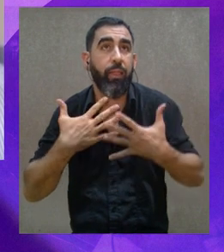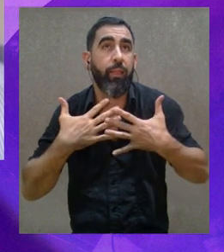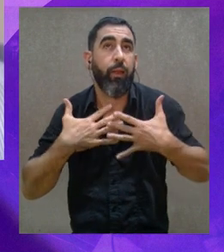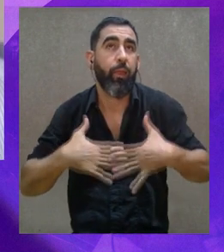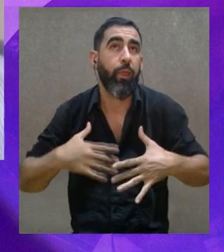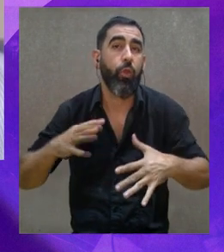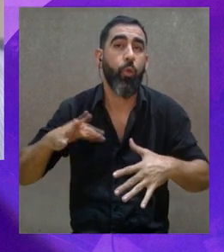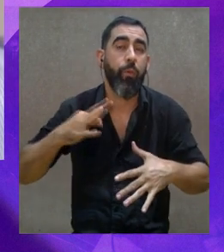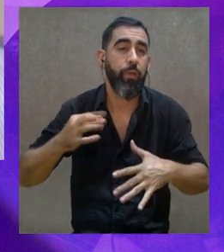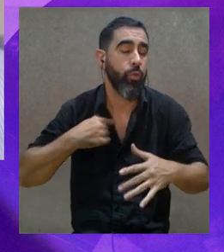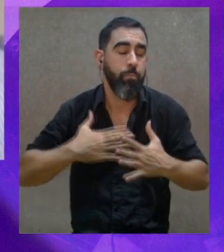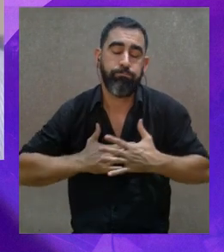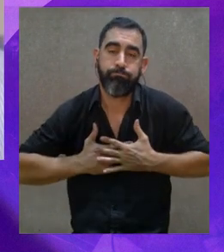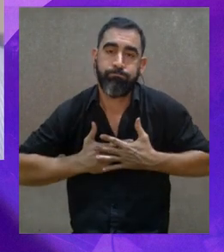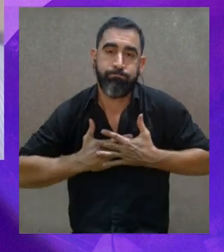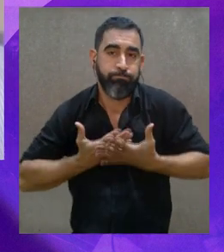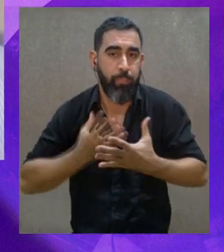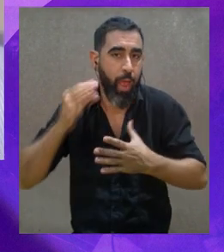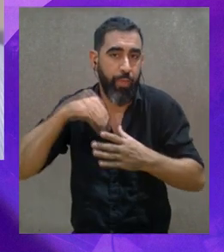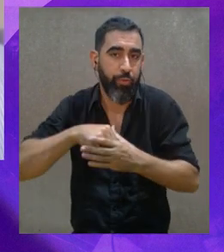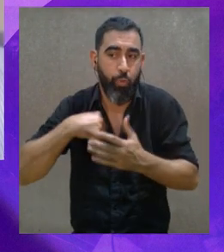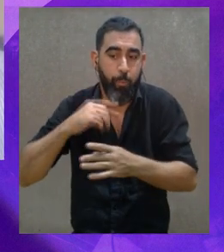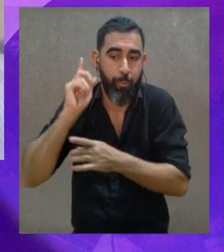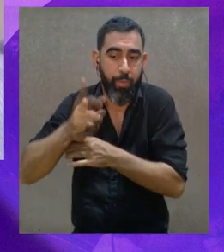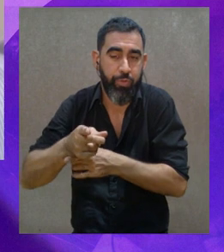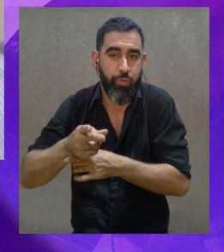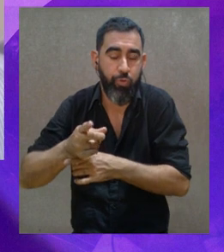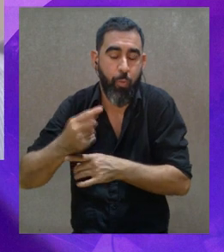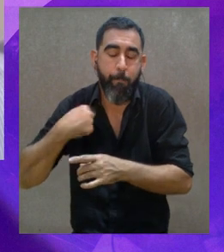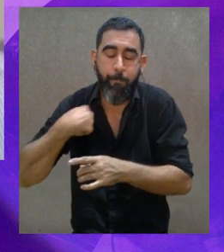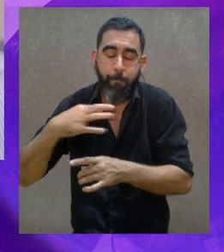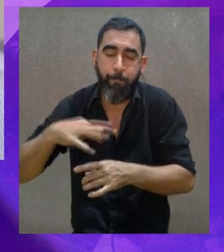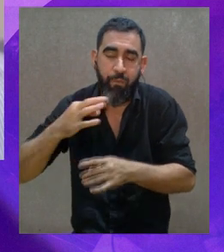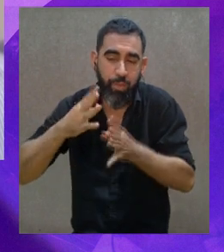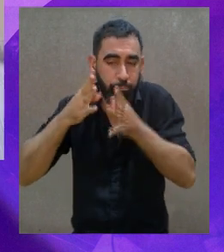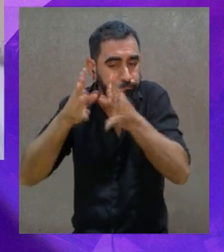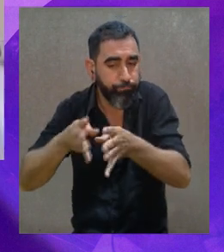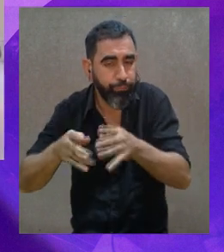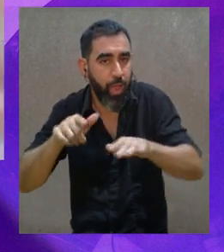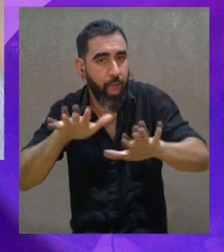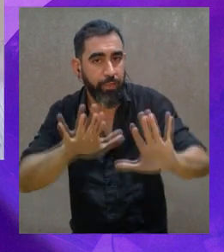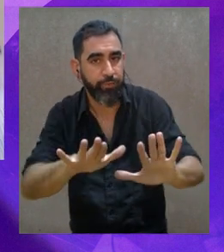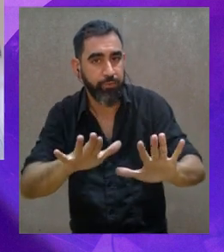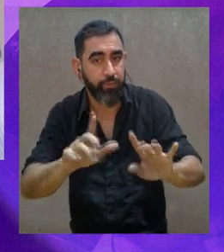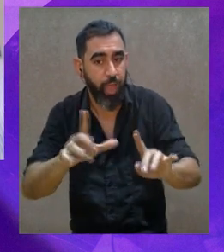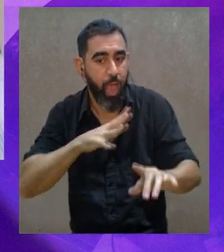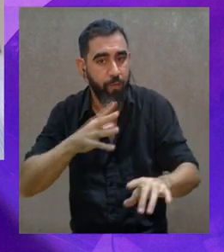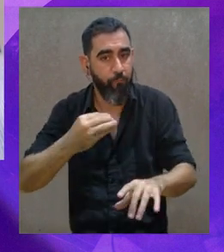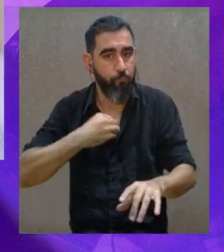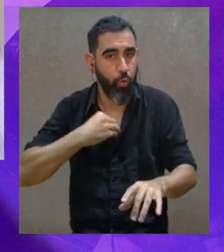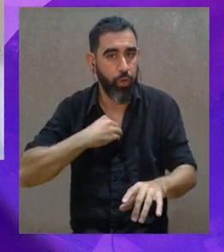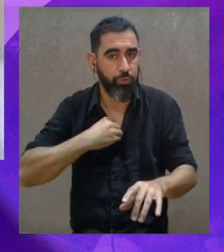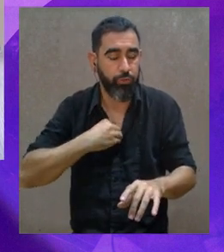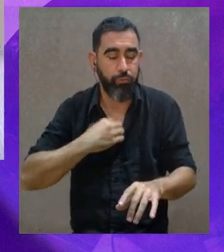y que presenta sus dificultades en una etapa de la vida en donde el desarrollo de justo la comunicación con los demás,